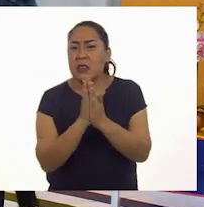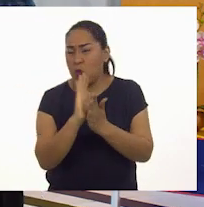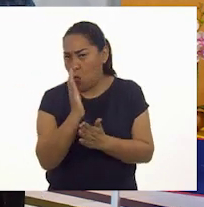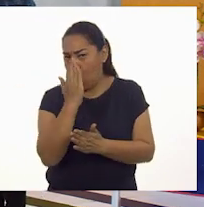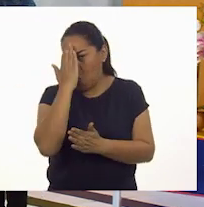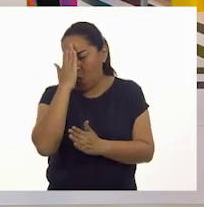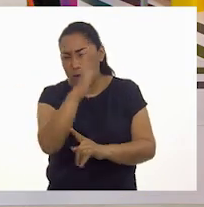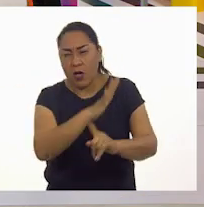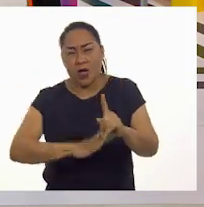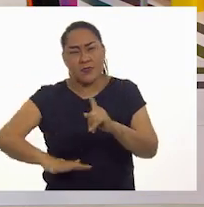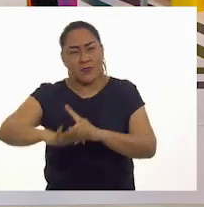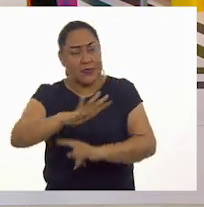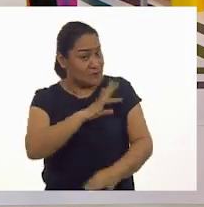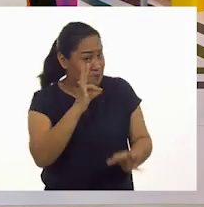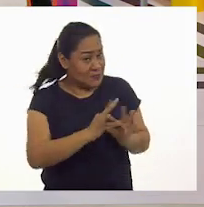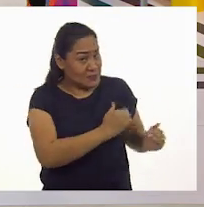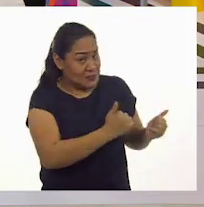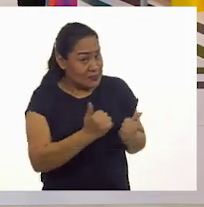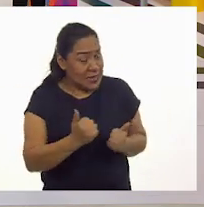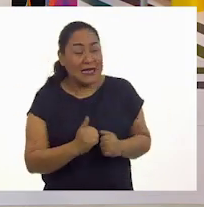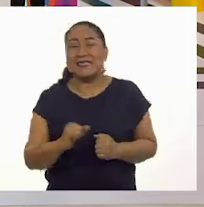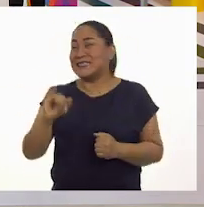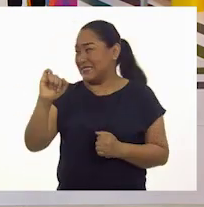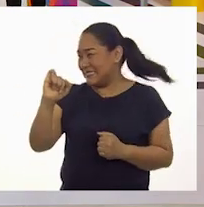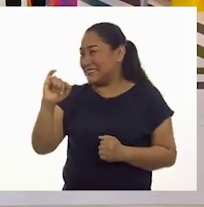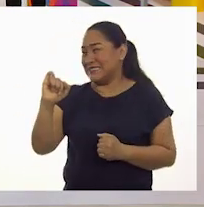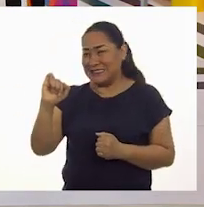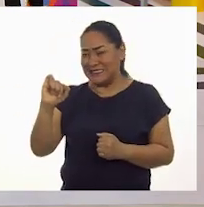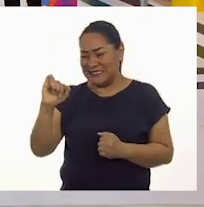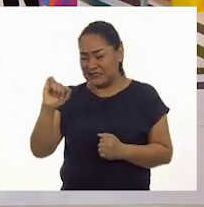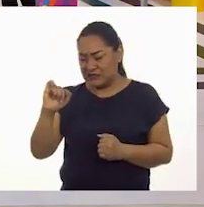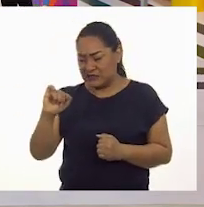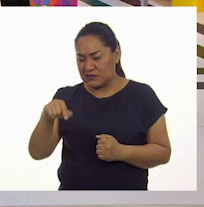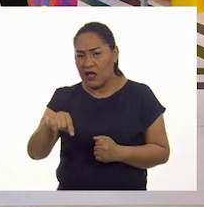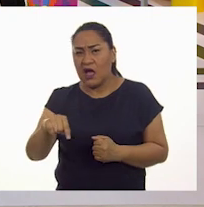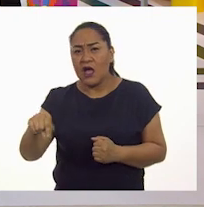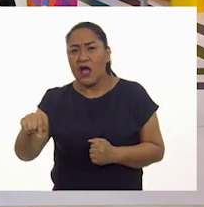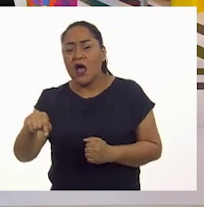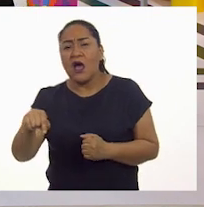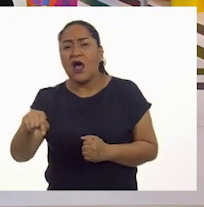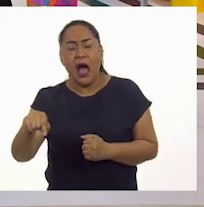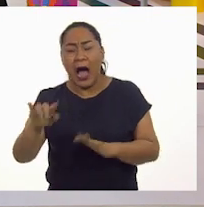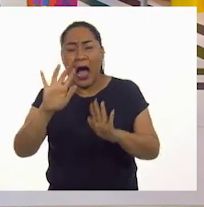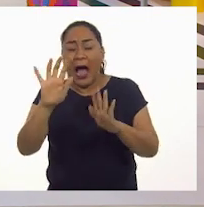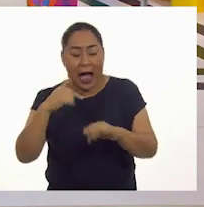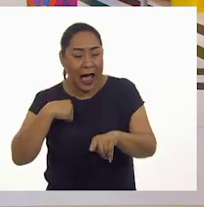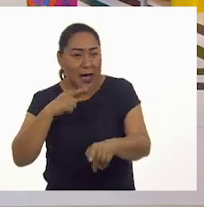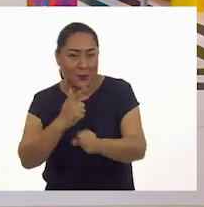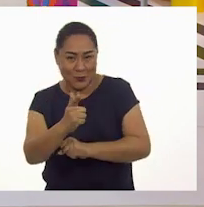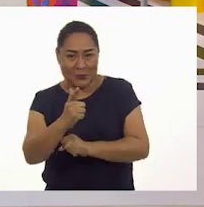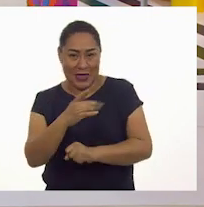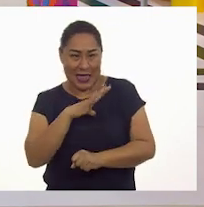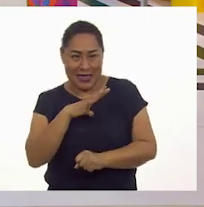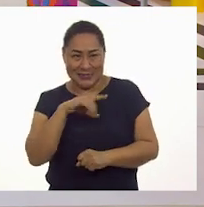¿Lo tienes listo? Sí, estaba aquí. No, alguien me lo movió. ¡Ay, ya lo vi! Aquí está. Muy bien.